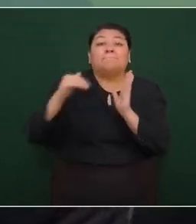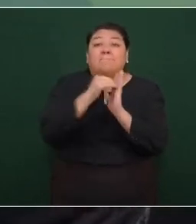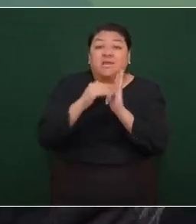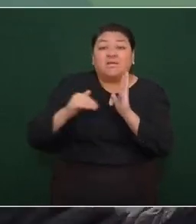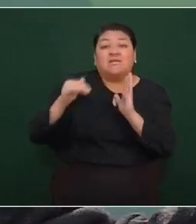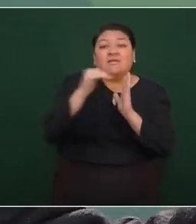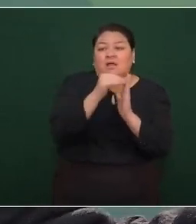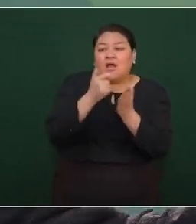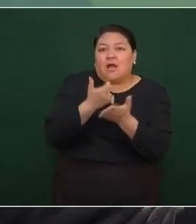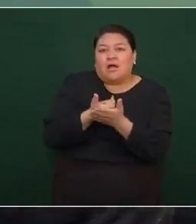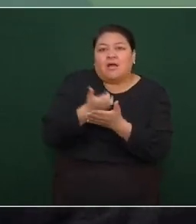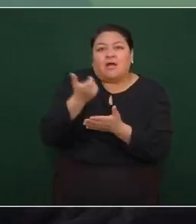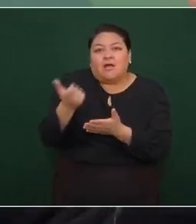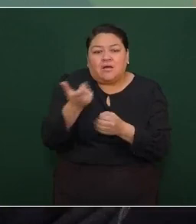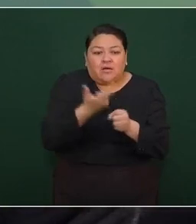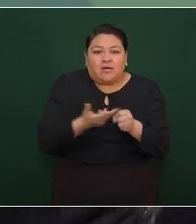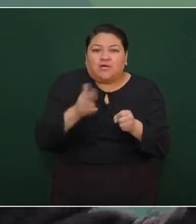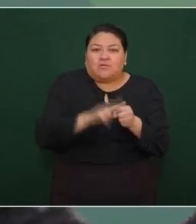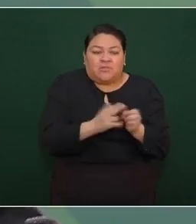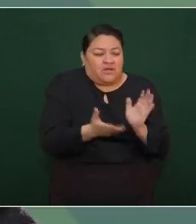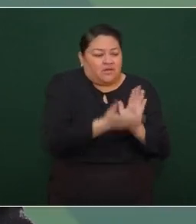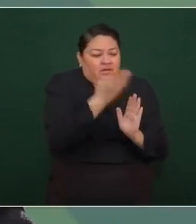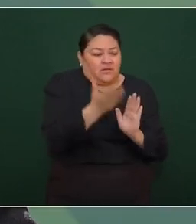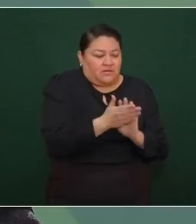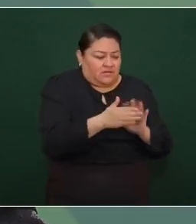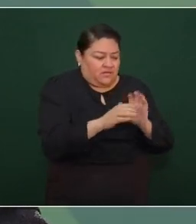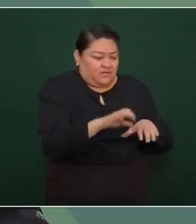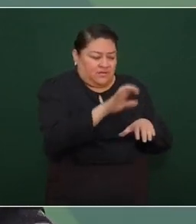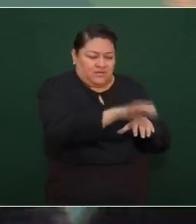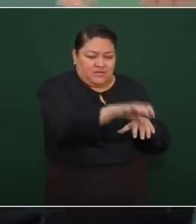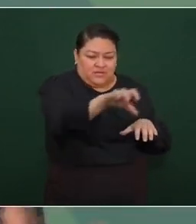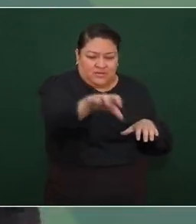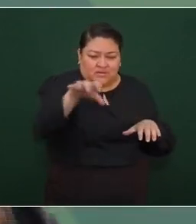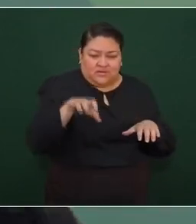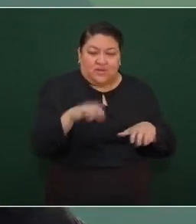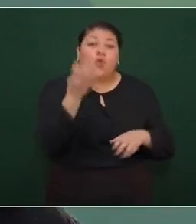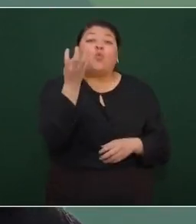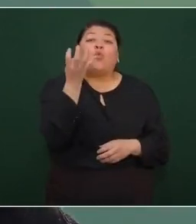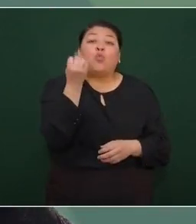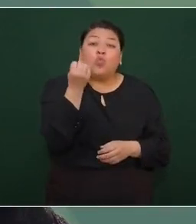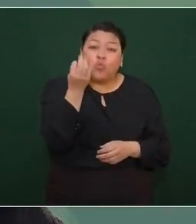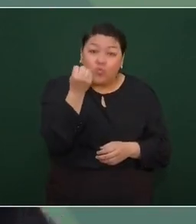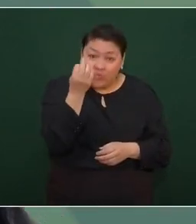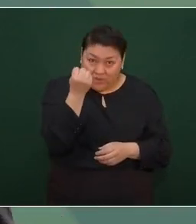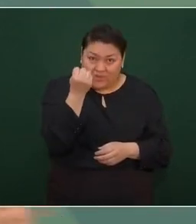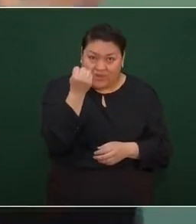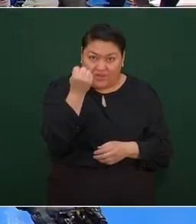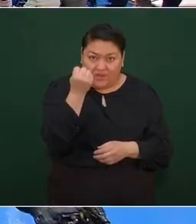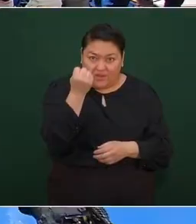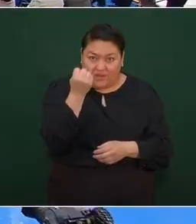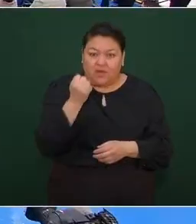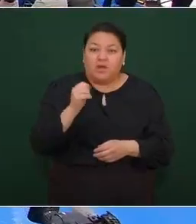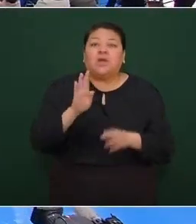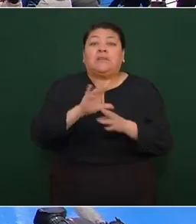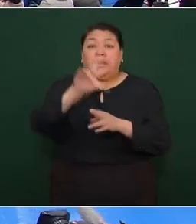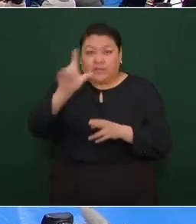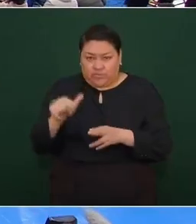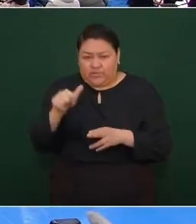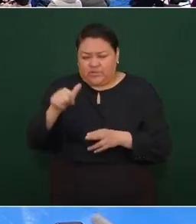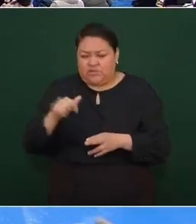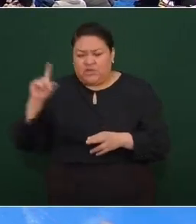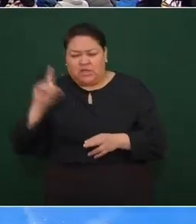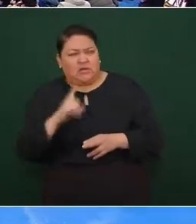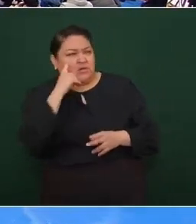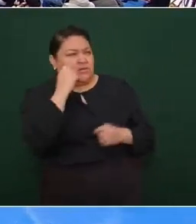por nueve hospitales y se hizo, se llevó a cabo un abalúo y